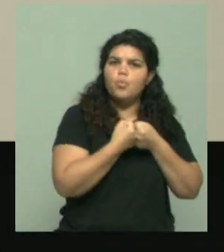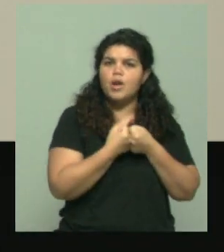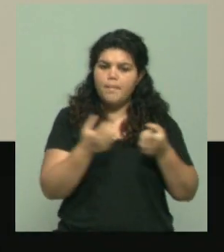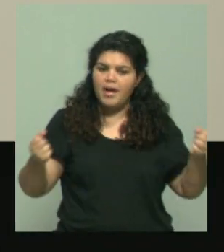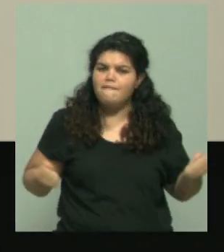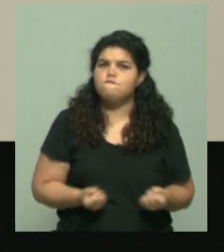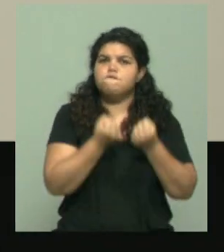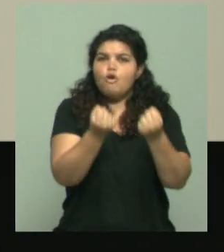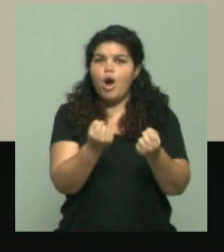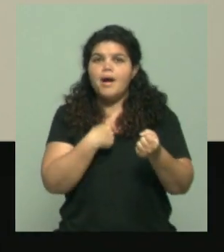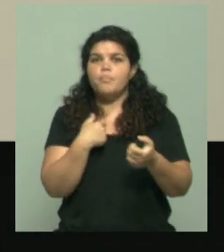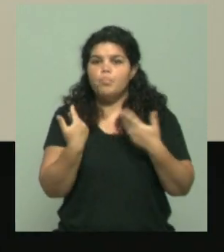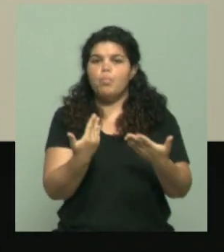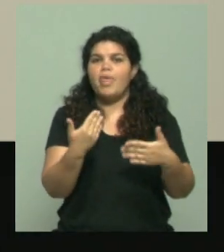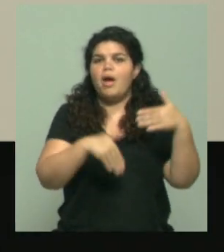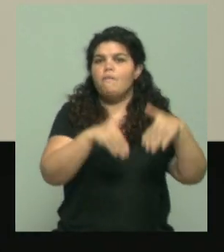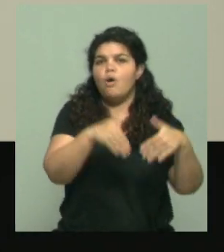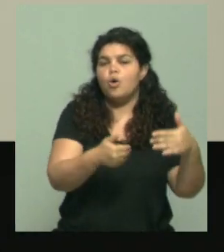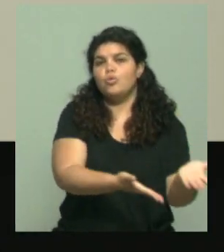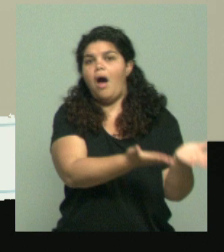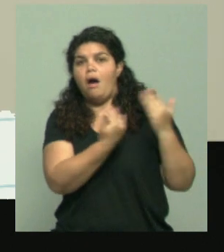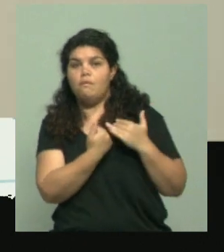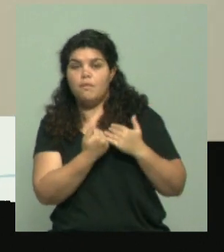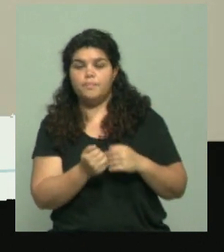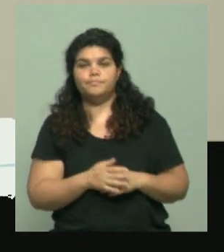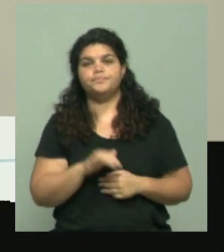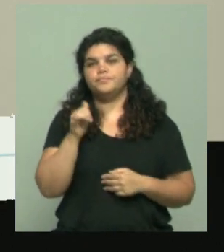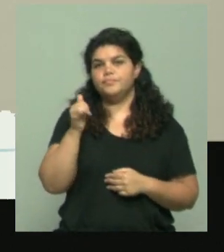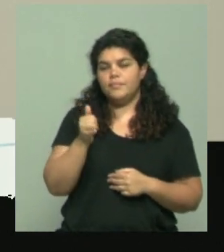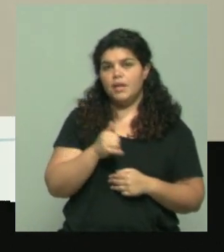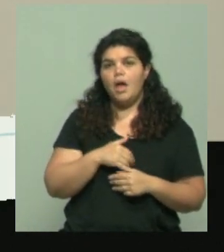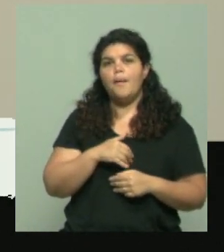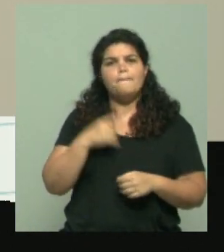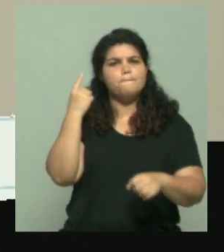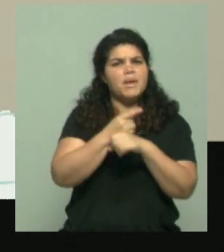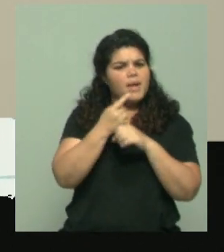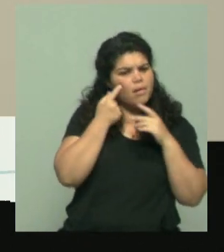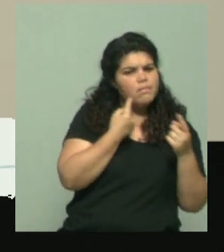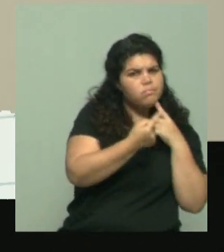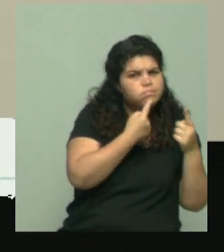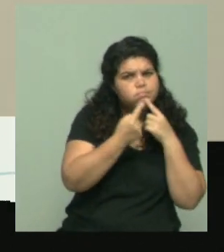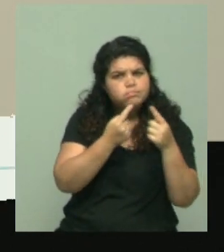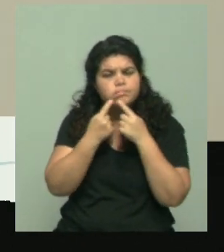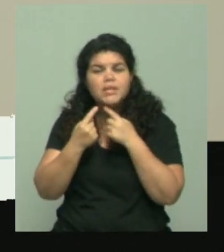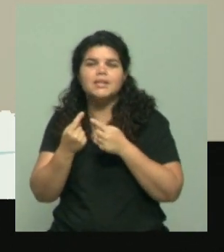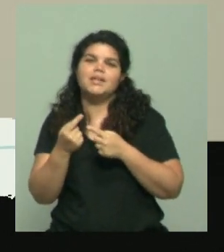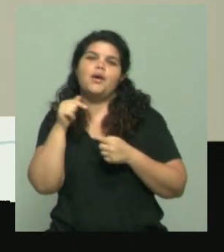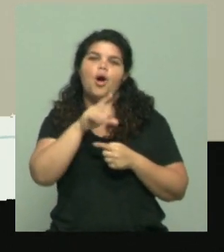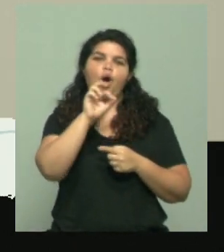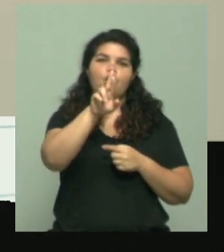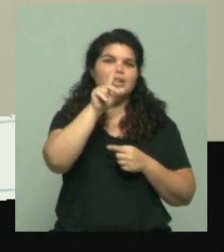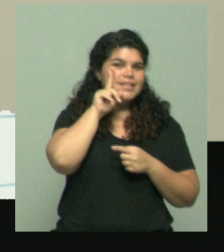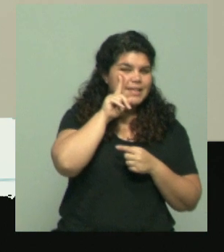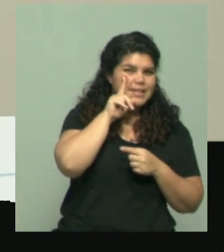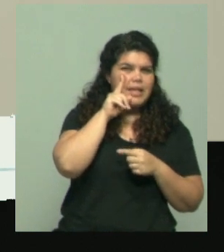Tal cual. Bueno, en ese marco, los primeros sondeos vieron un punto por arriba a Orsi sobre Delgado, una diferencia muy chica, muy reducida,